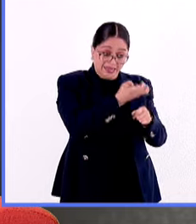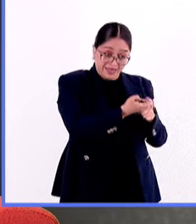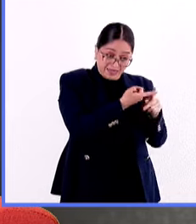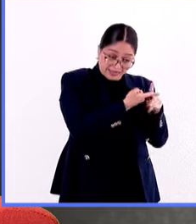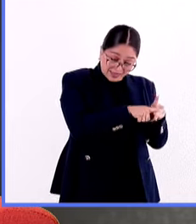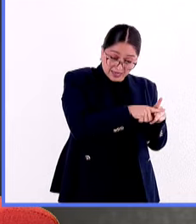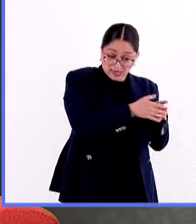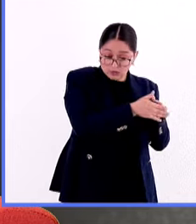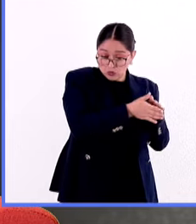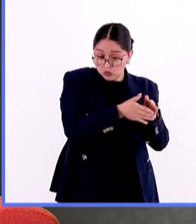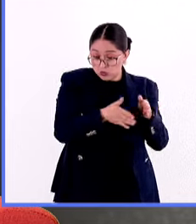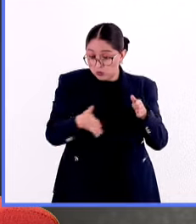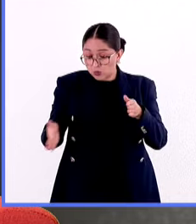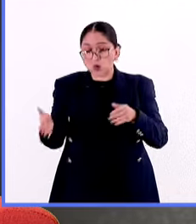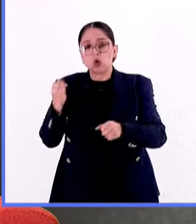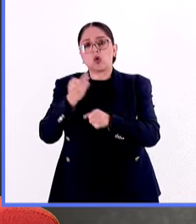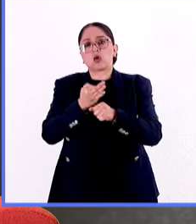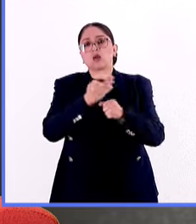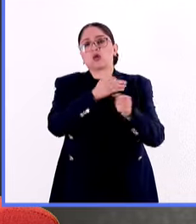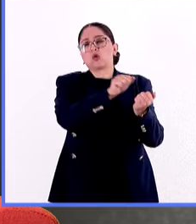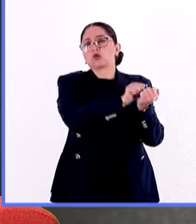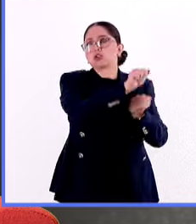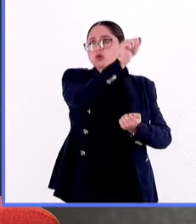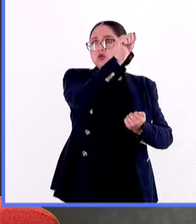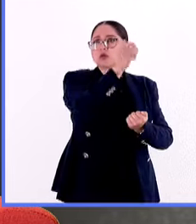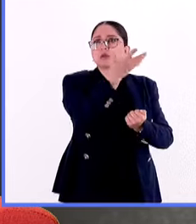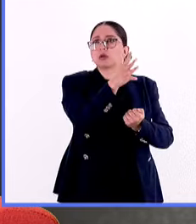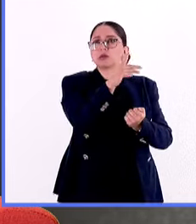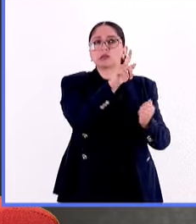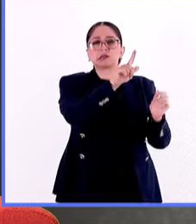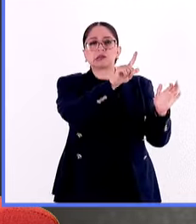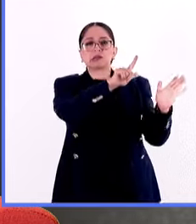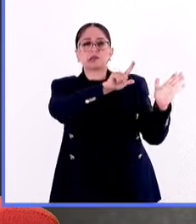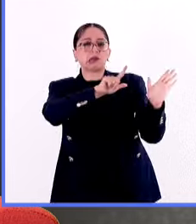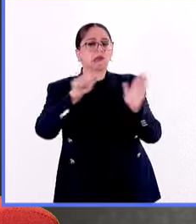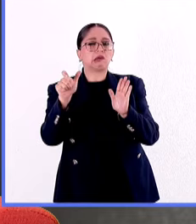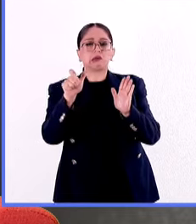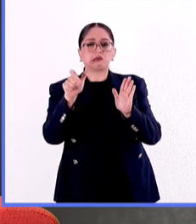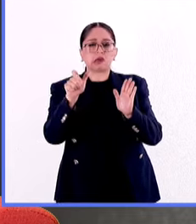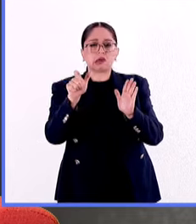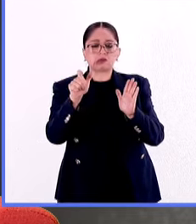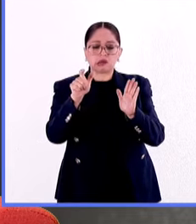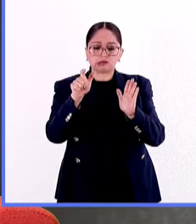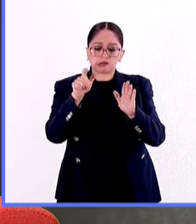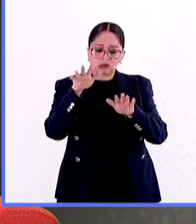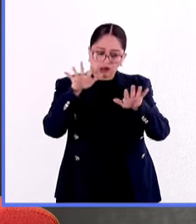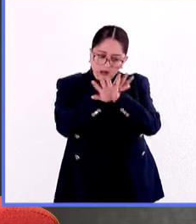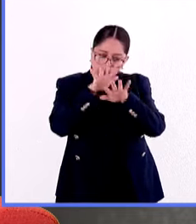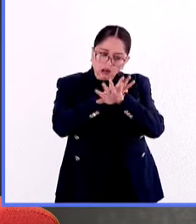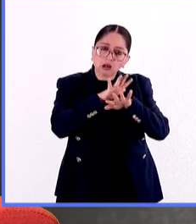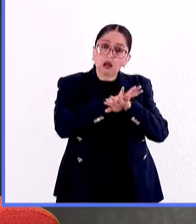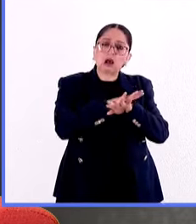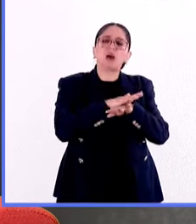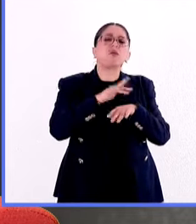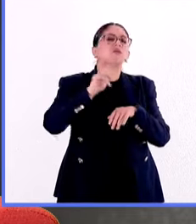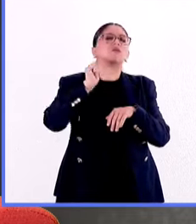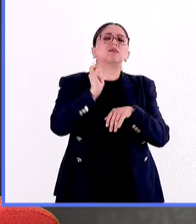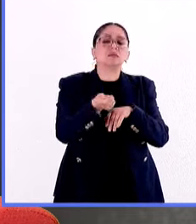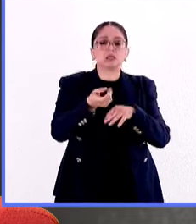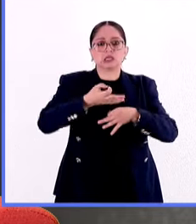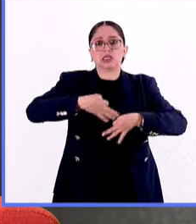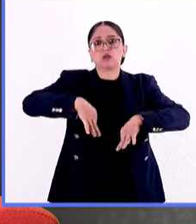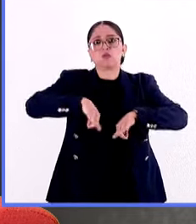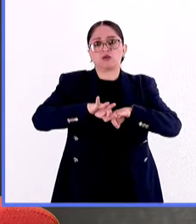de hoy nuestra constitución acumula poco más de 700 reformas que han sido necesarias precisamente para